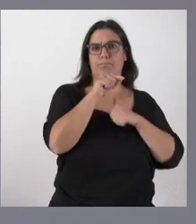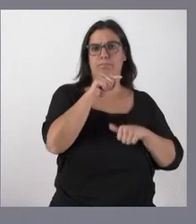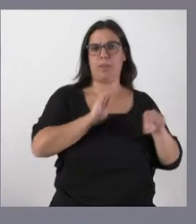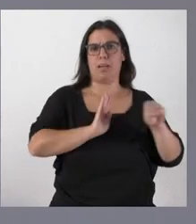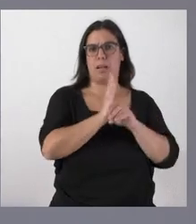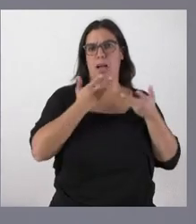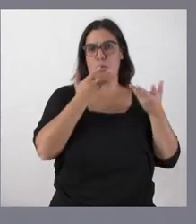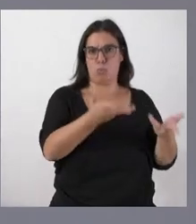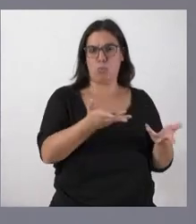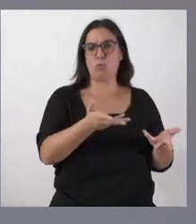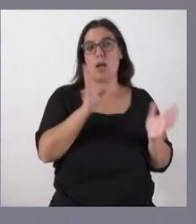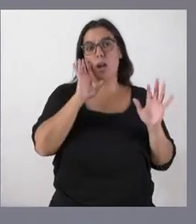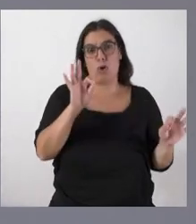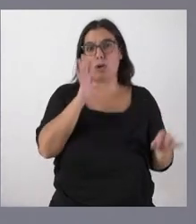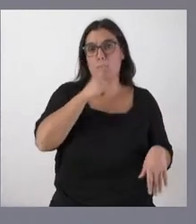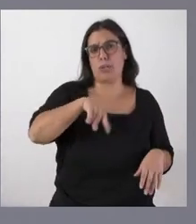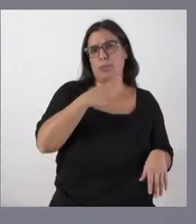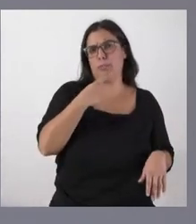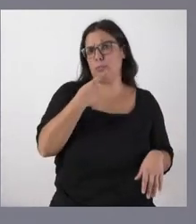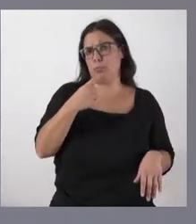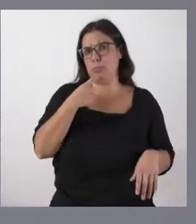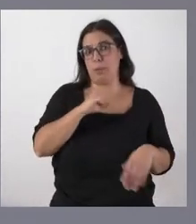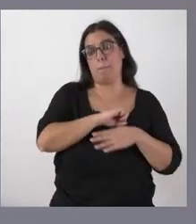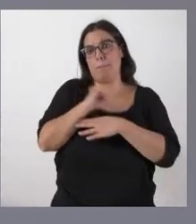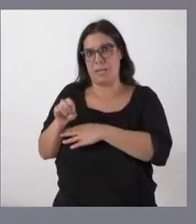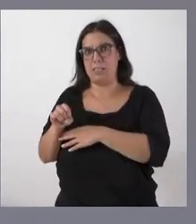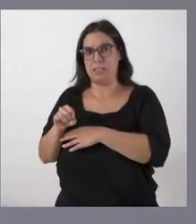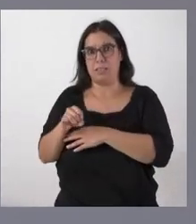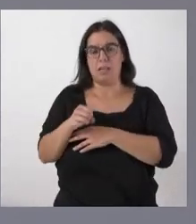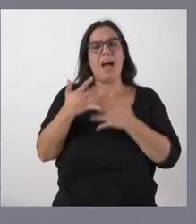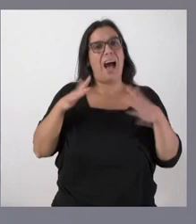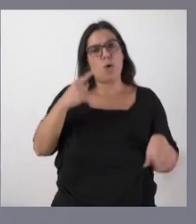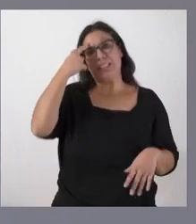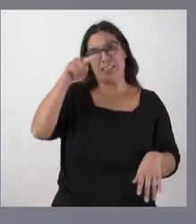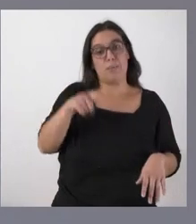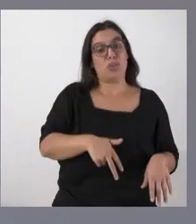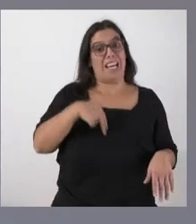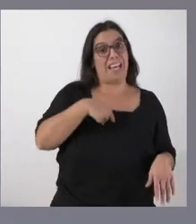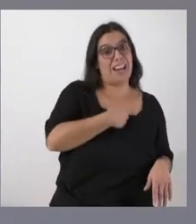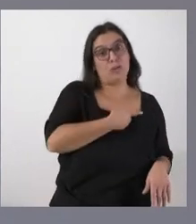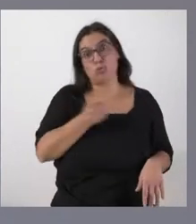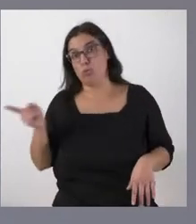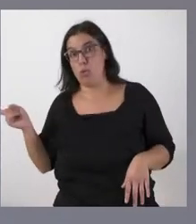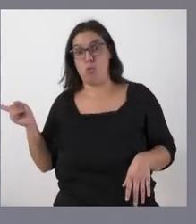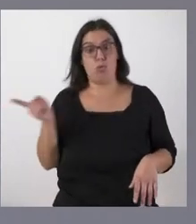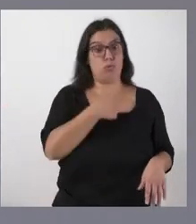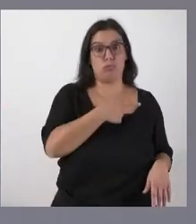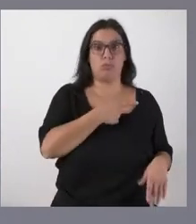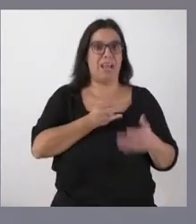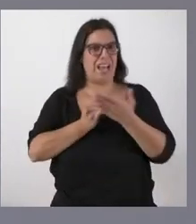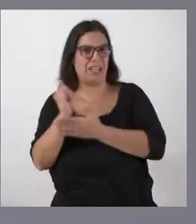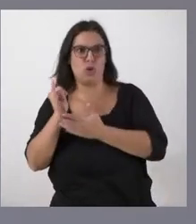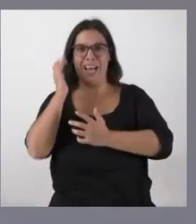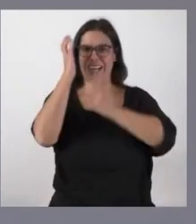que lógicamente están pasando más dificultades que otros y eso que somos muy conscientes de que en general toda la actividad agrícola y